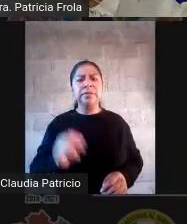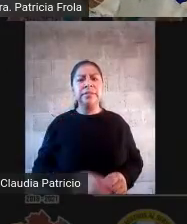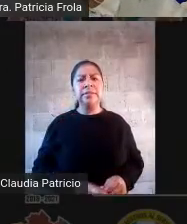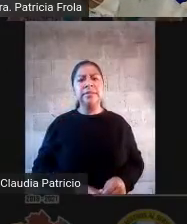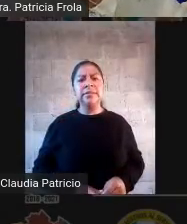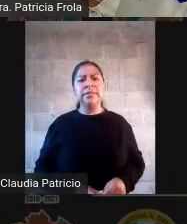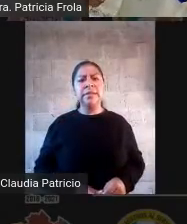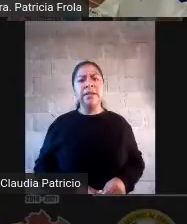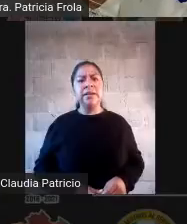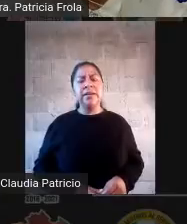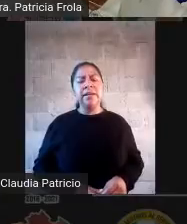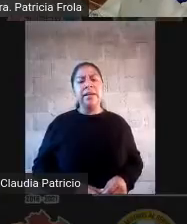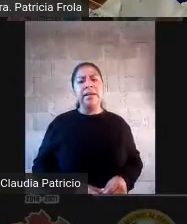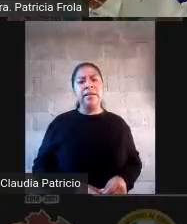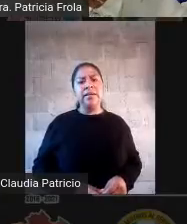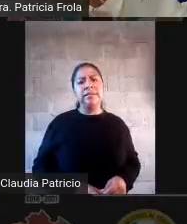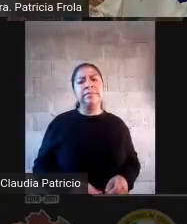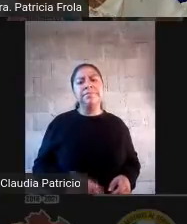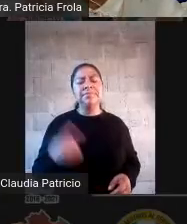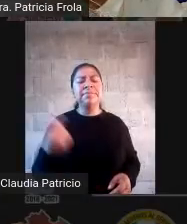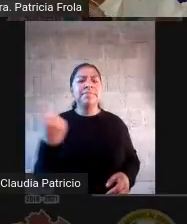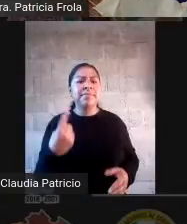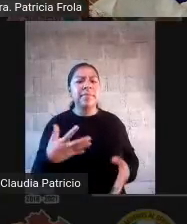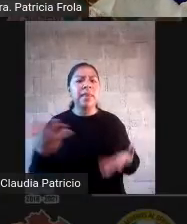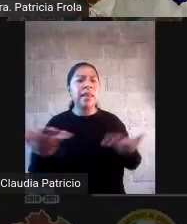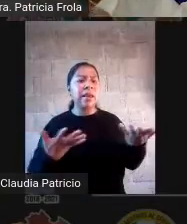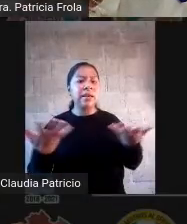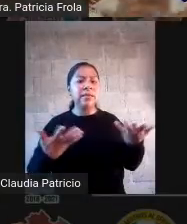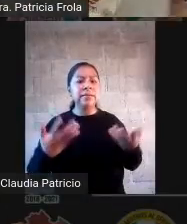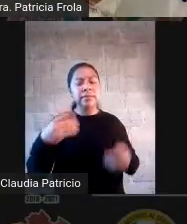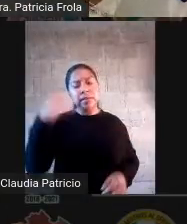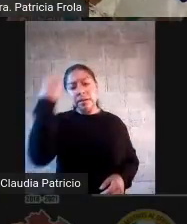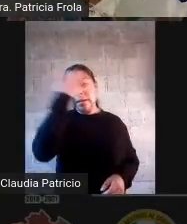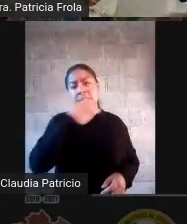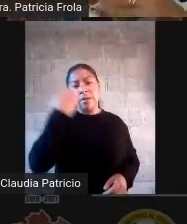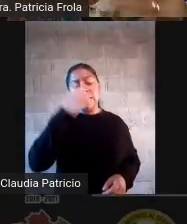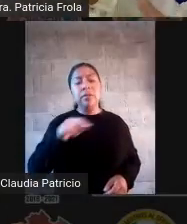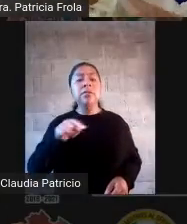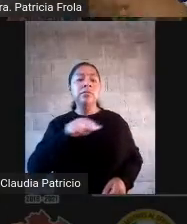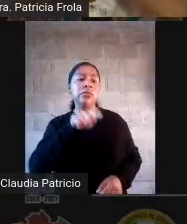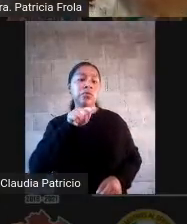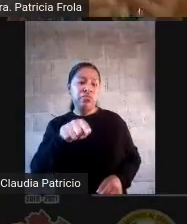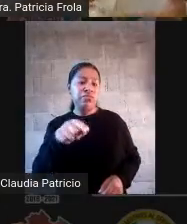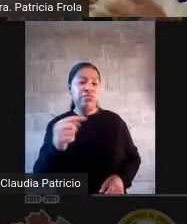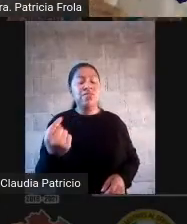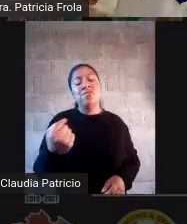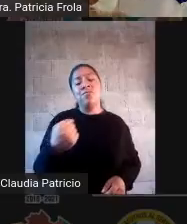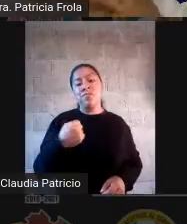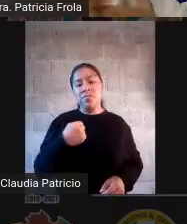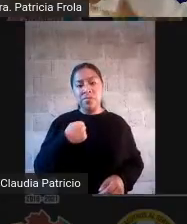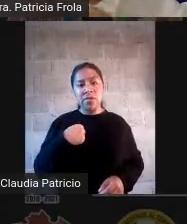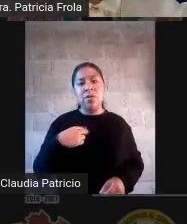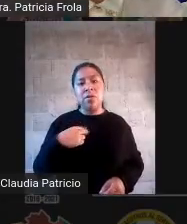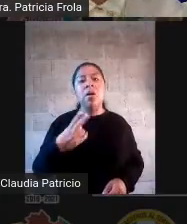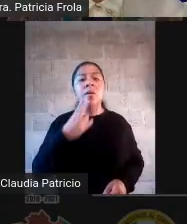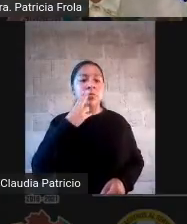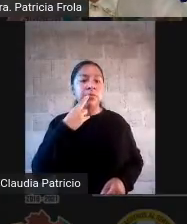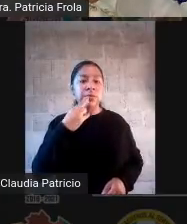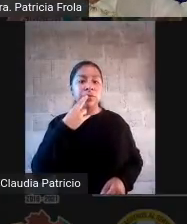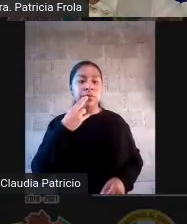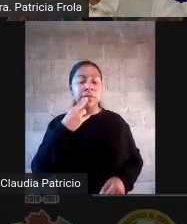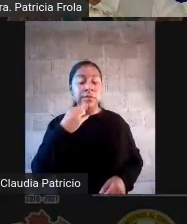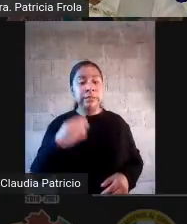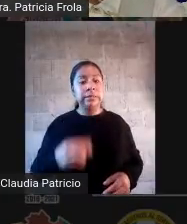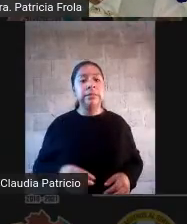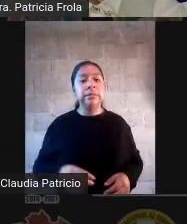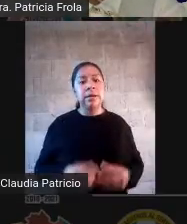herramientas de evaluación son las que ya están y tú o yo o quien guste le va a dar la utilidad formativa y lo vamos a